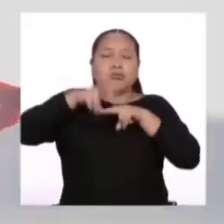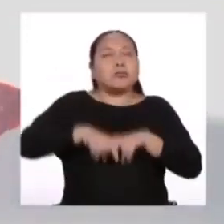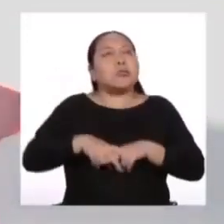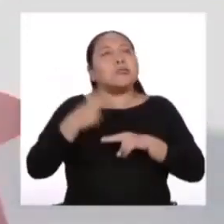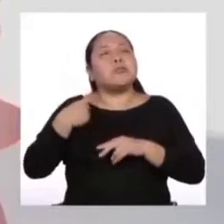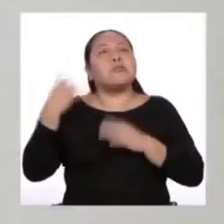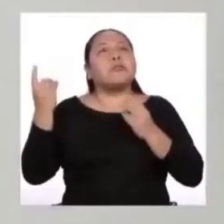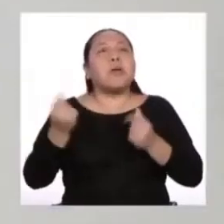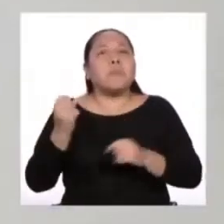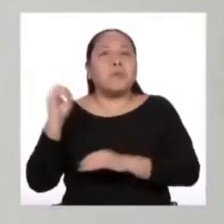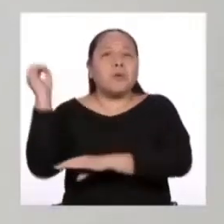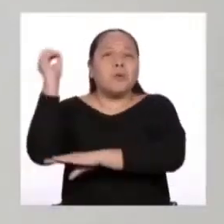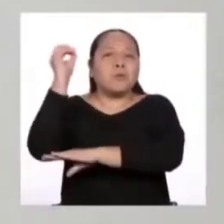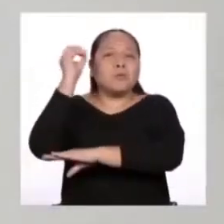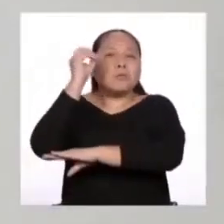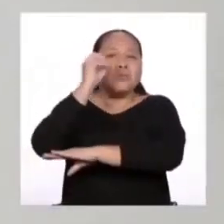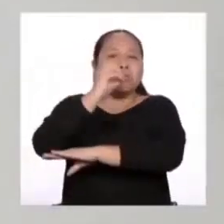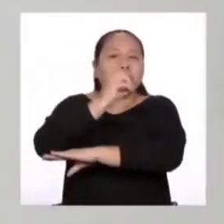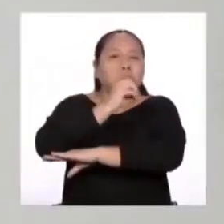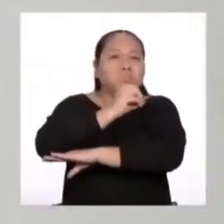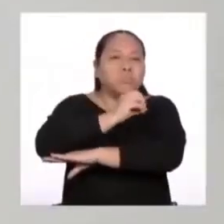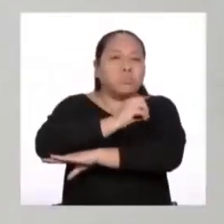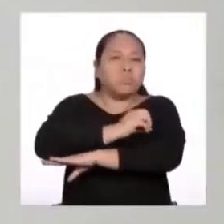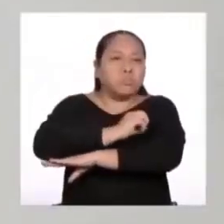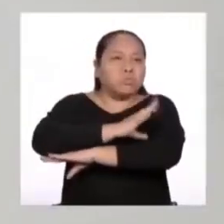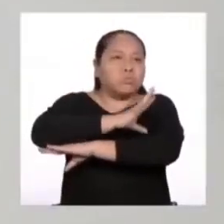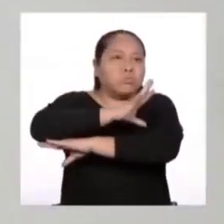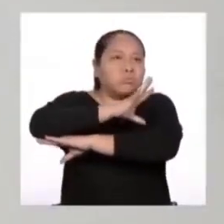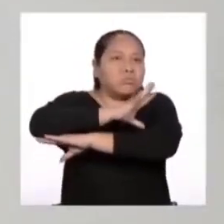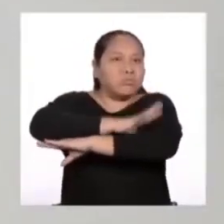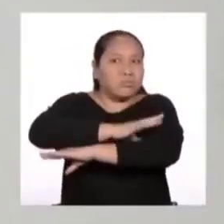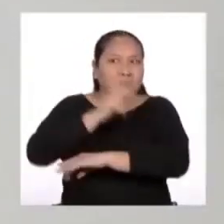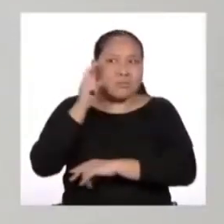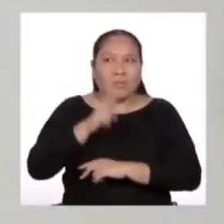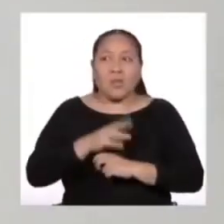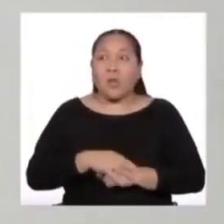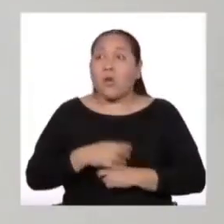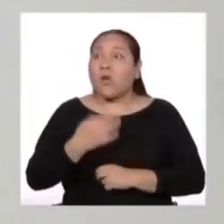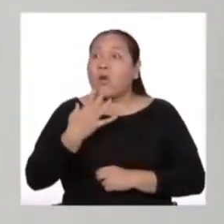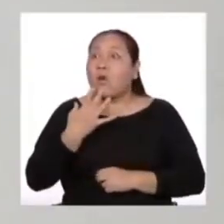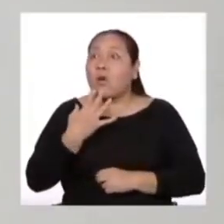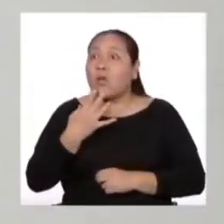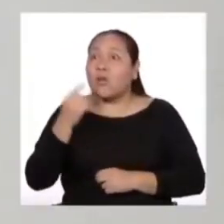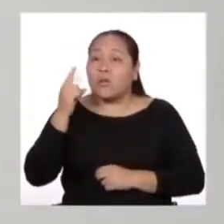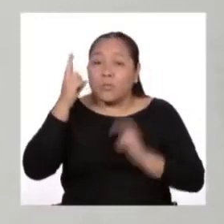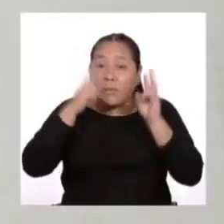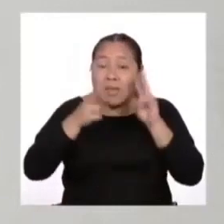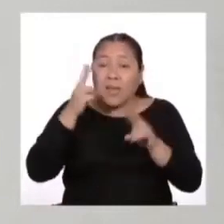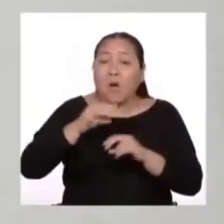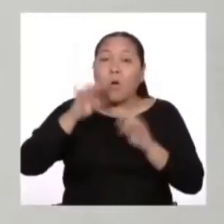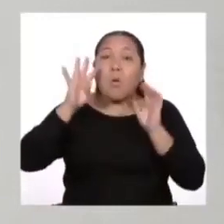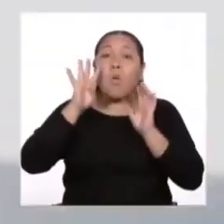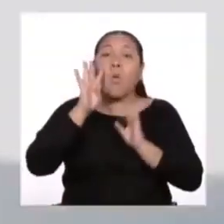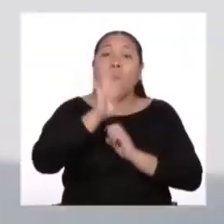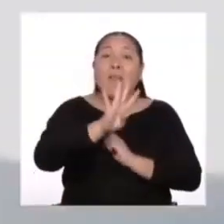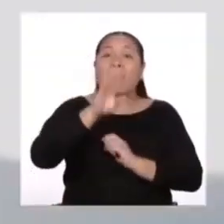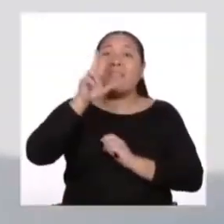crepúsculo cada vez que quieras. Una vez, vi ponerse el sol 43 veces.